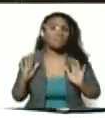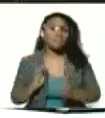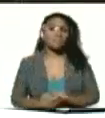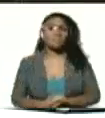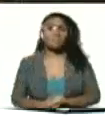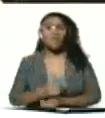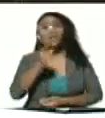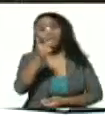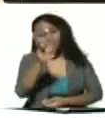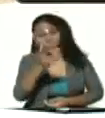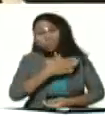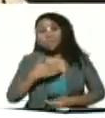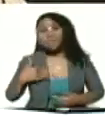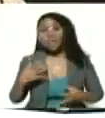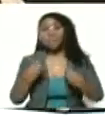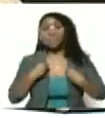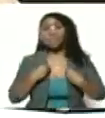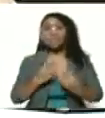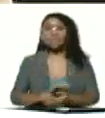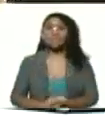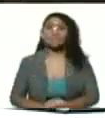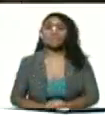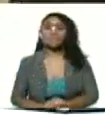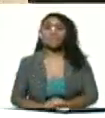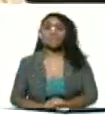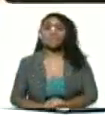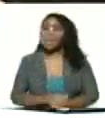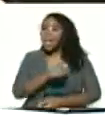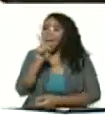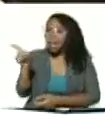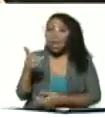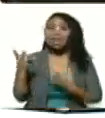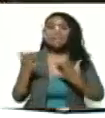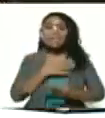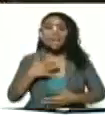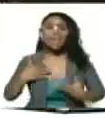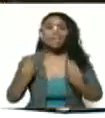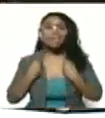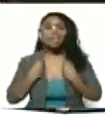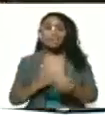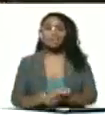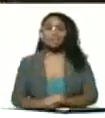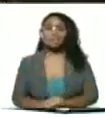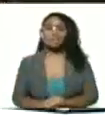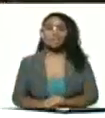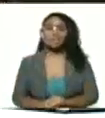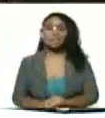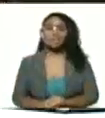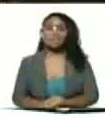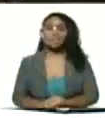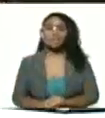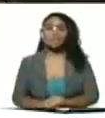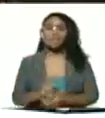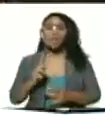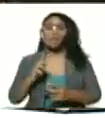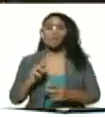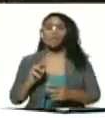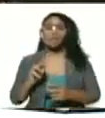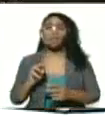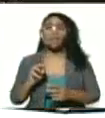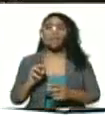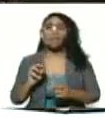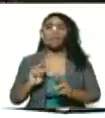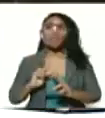tú quieres vivir él quiere vivir vosotros queréis vivir